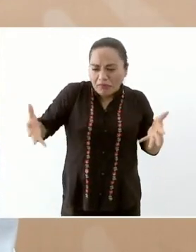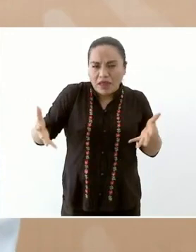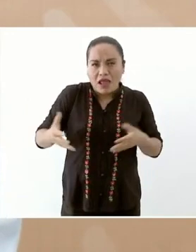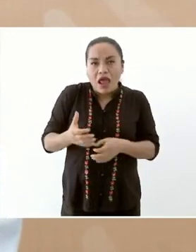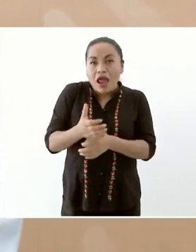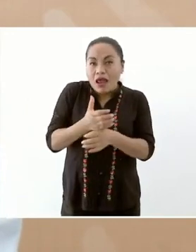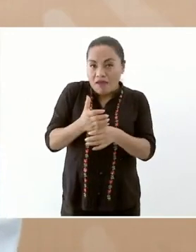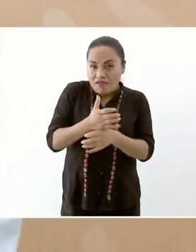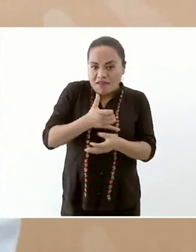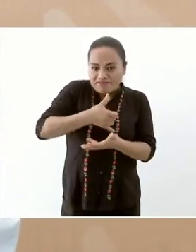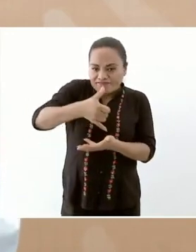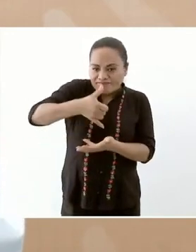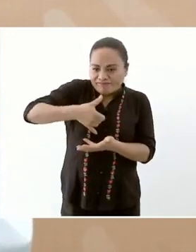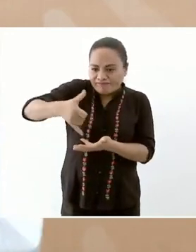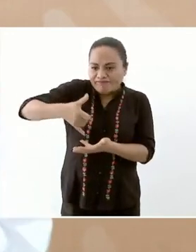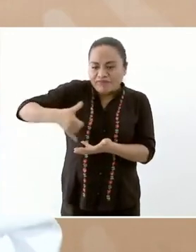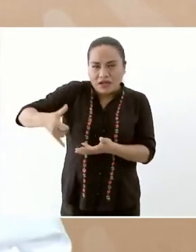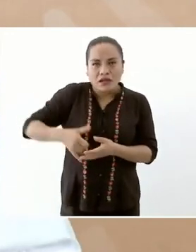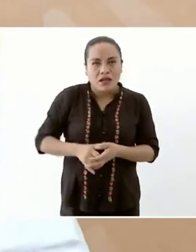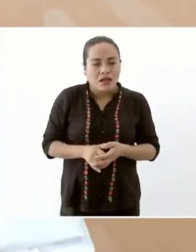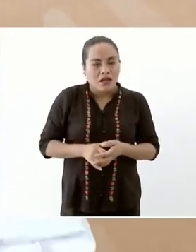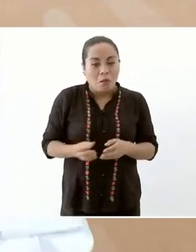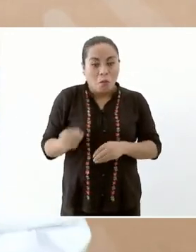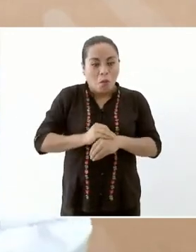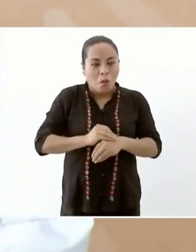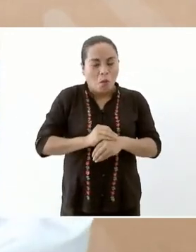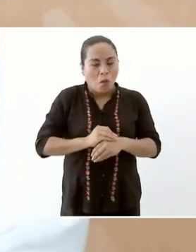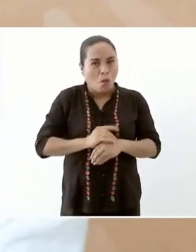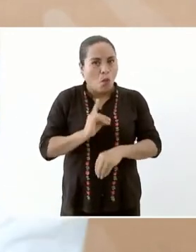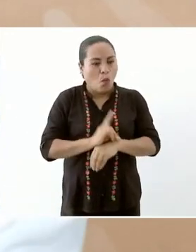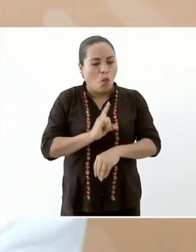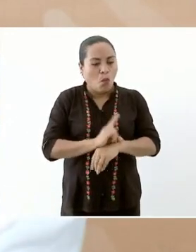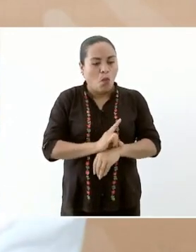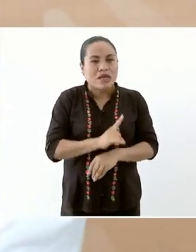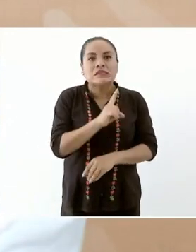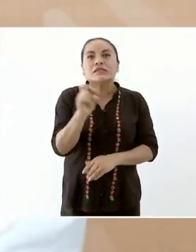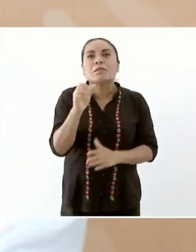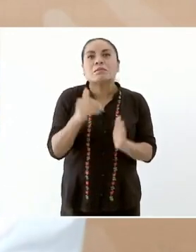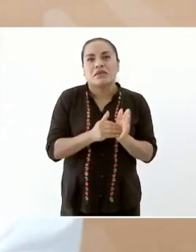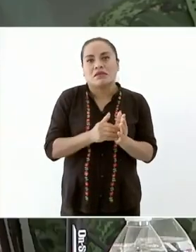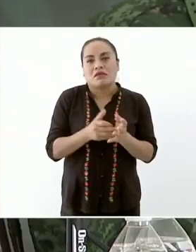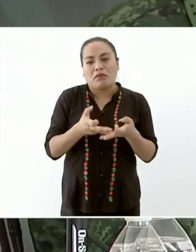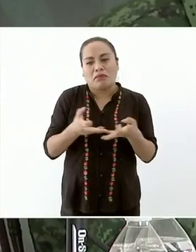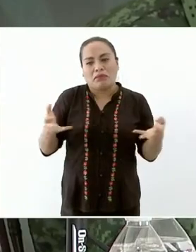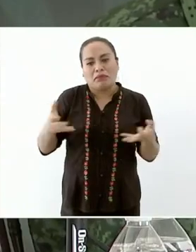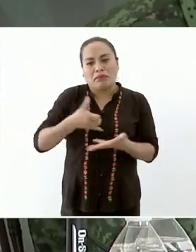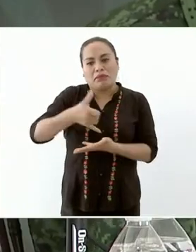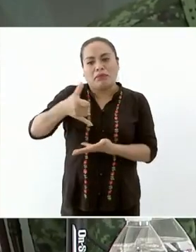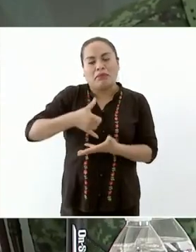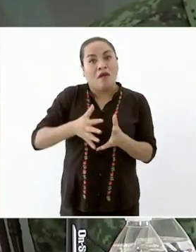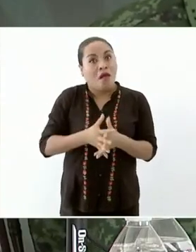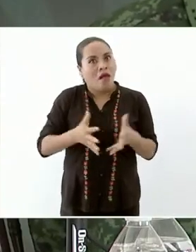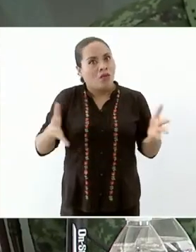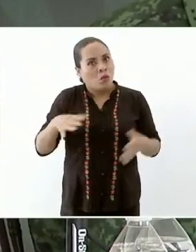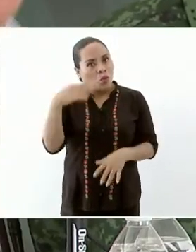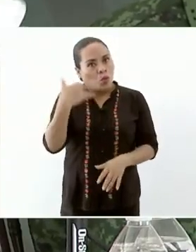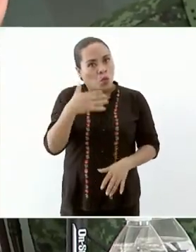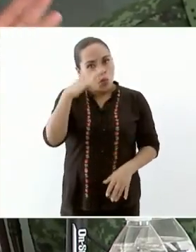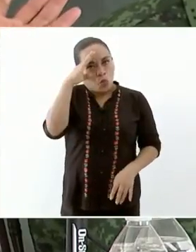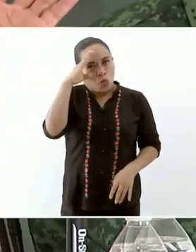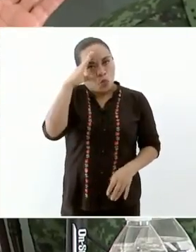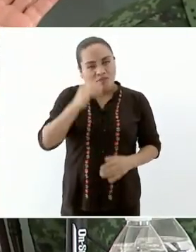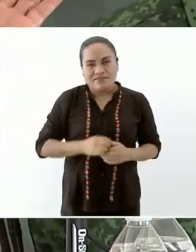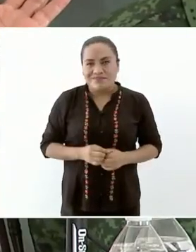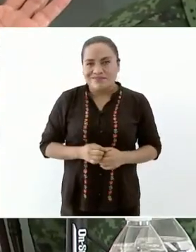café se decían 100 mil hectáreas afectadas que no